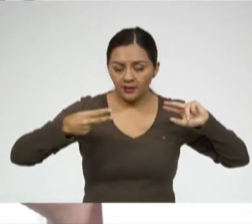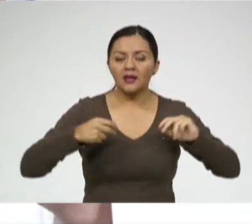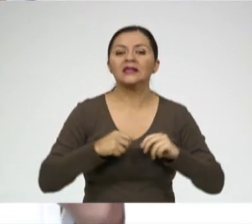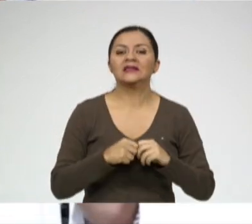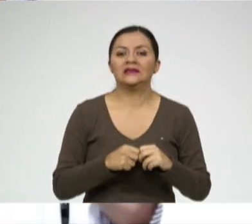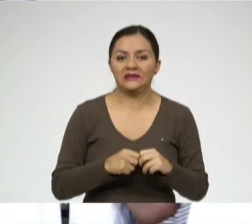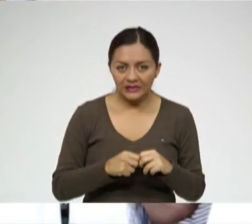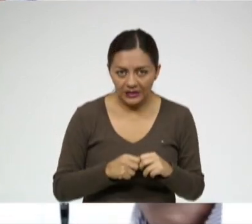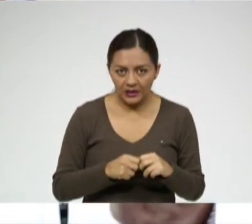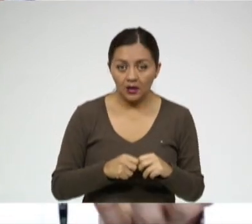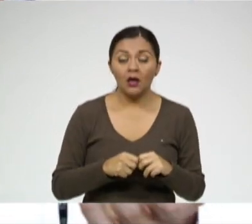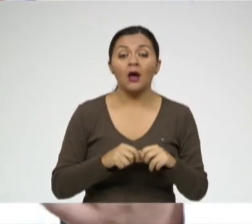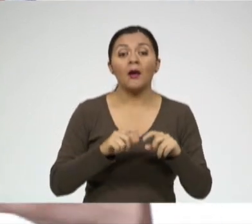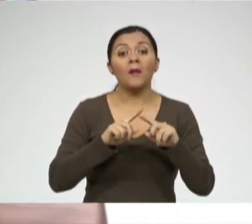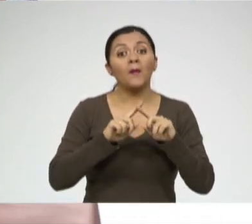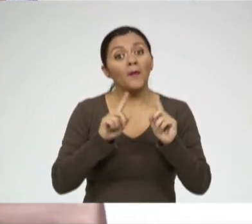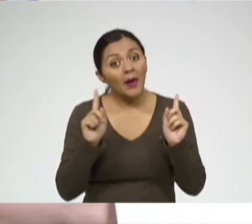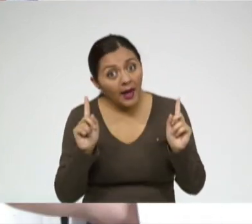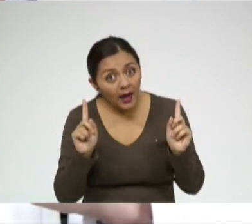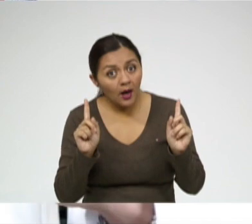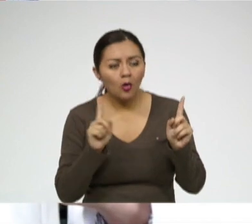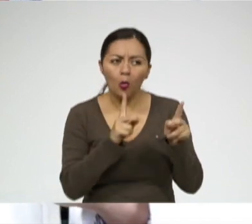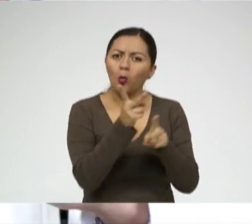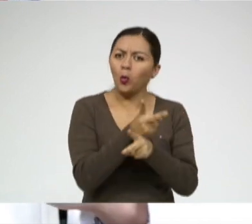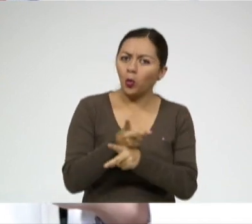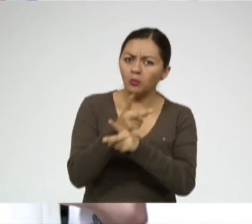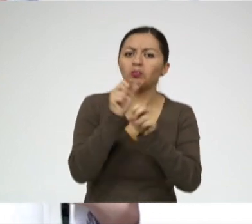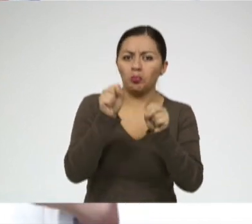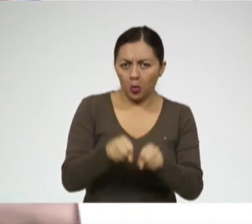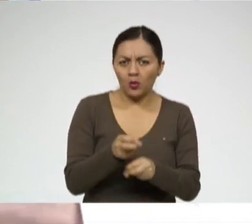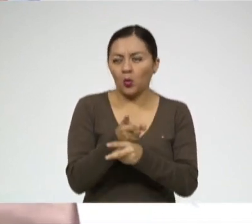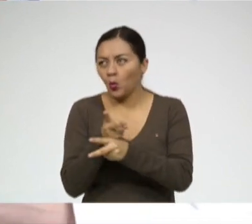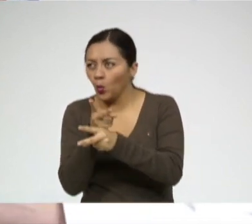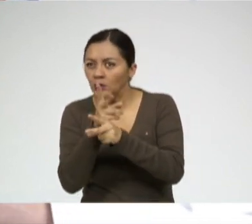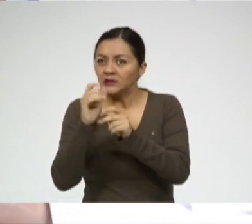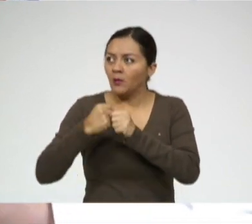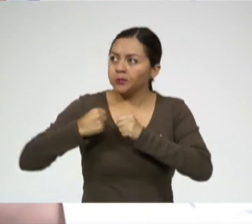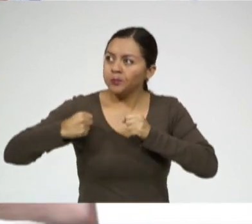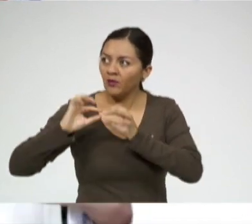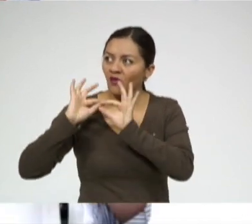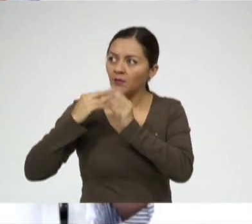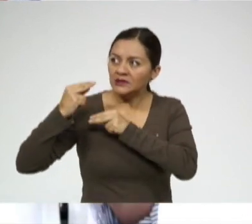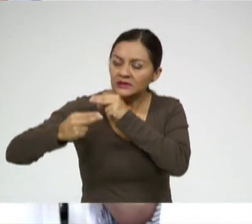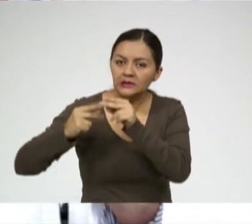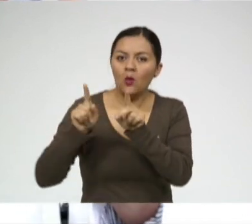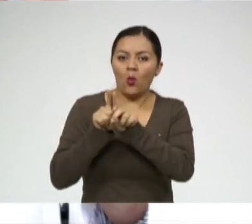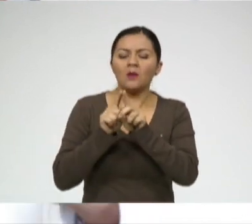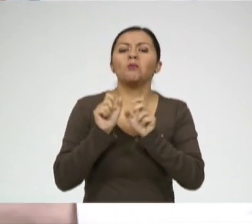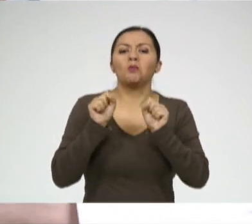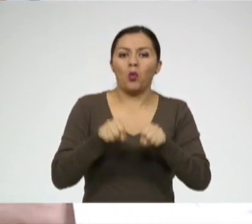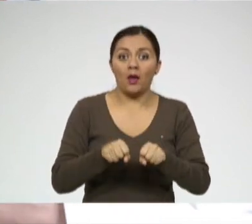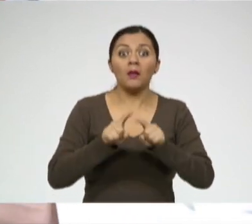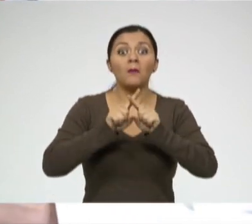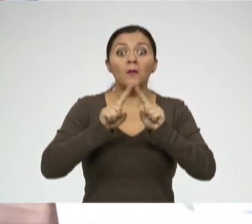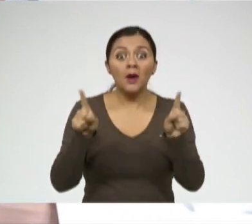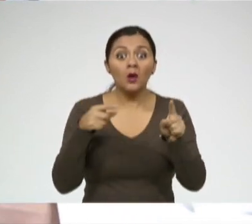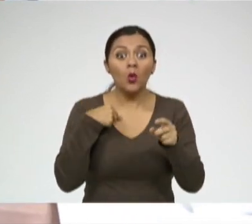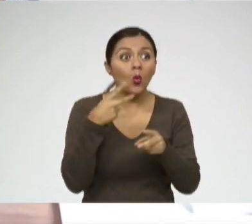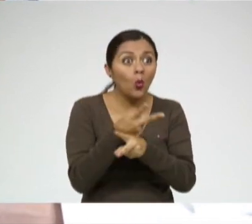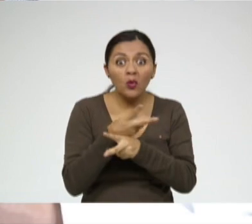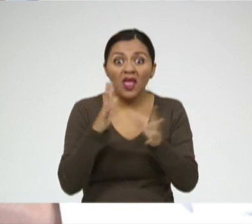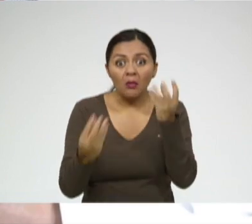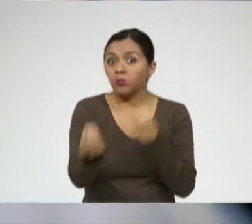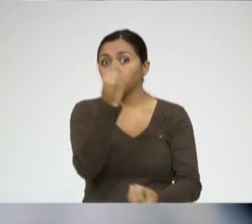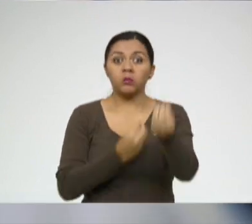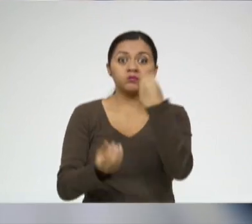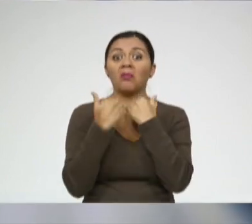Pero a veces, si es que tiene malos hábitos alimenticios y no hace una actividad física, da paso a que desarrolle